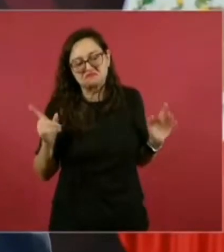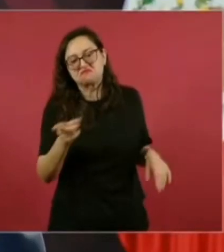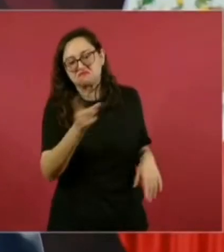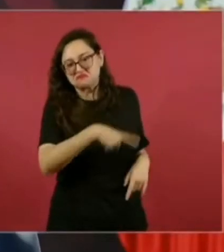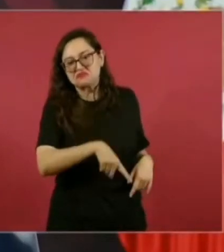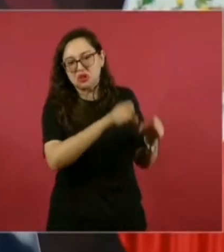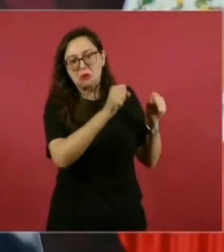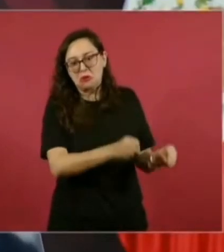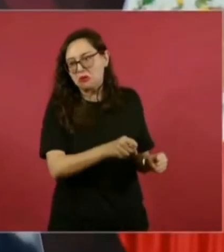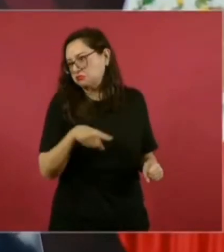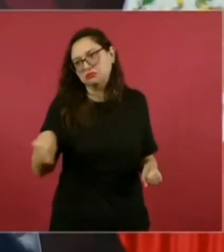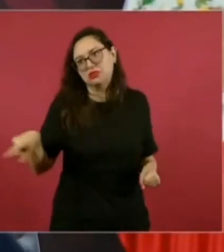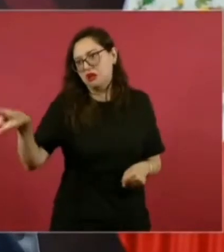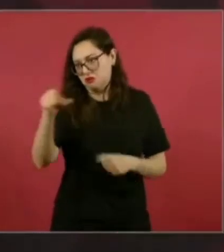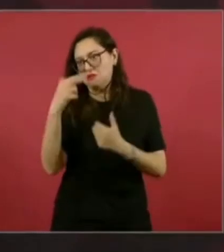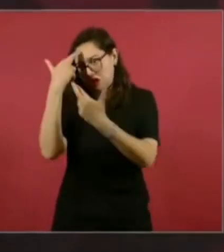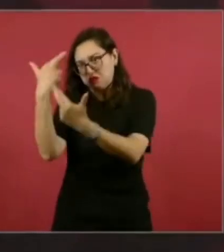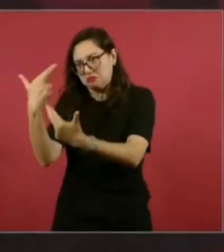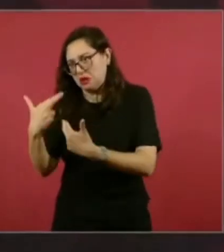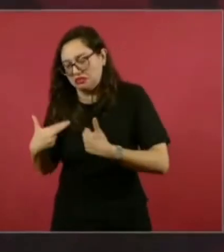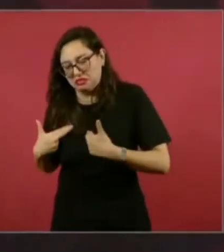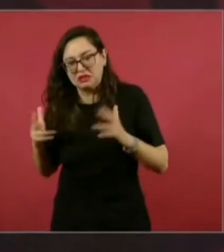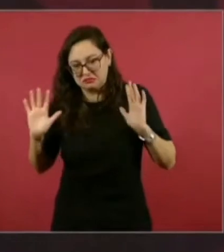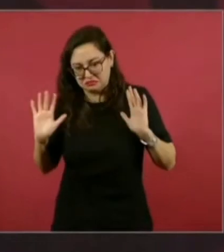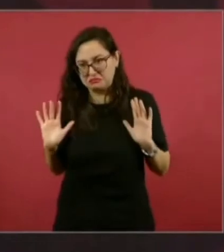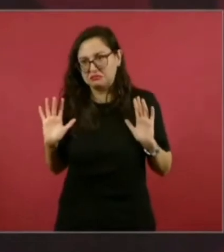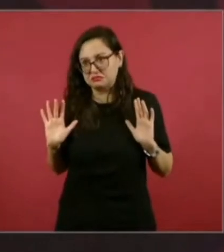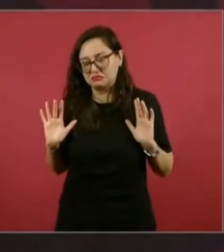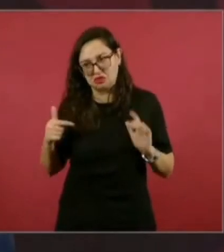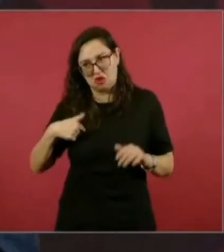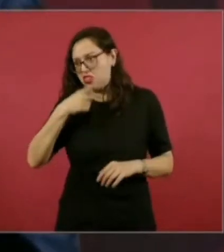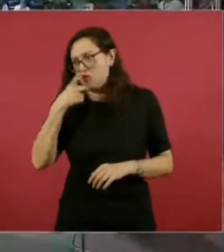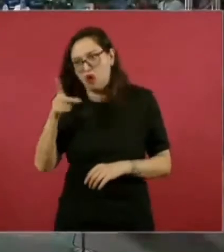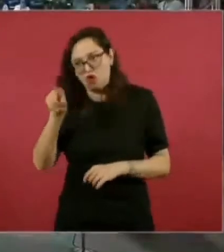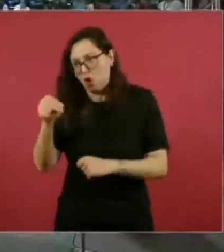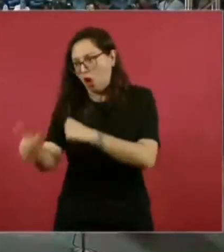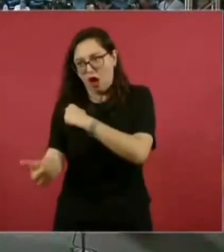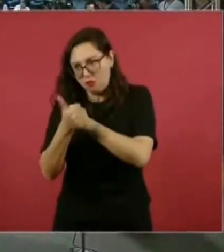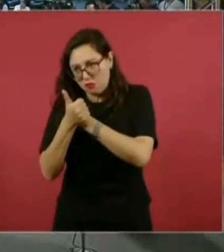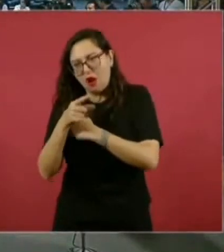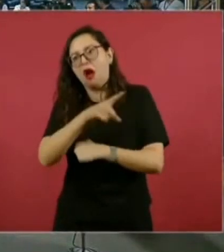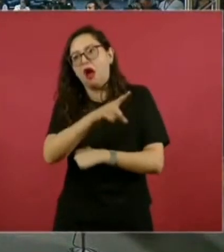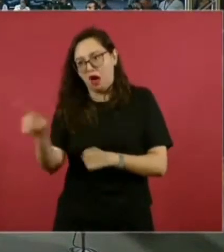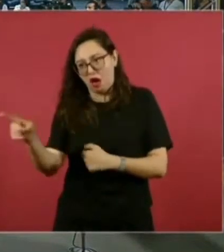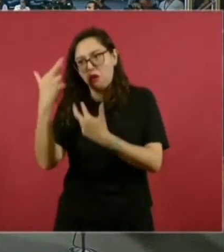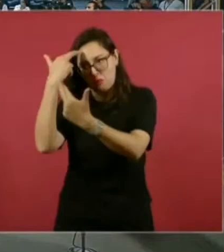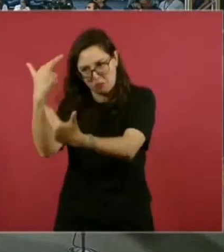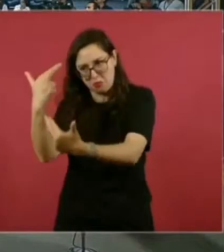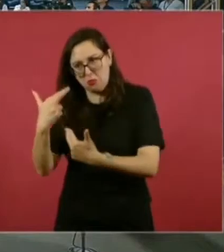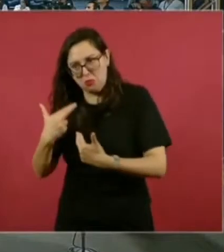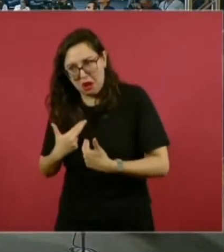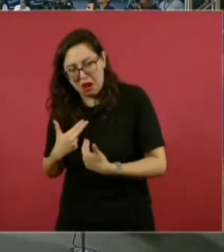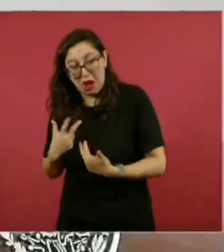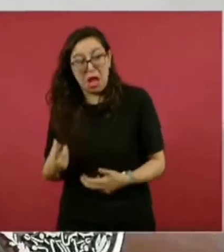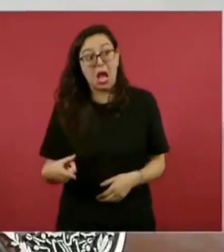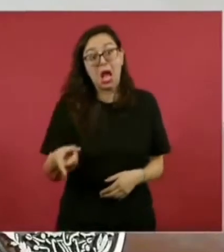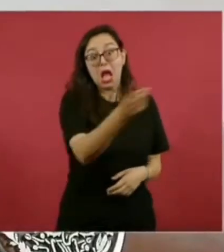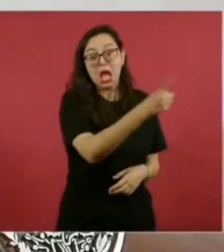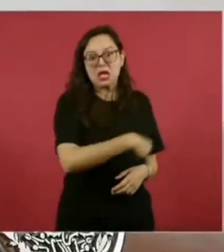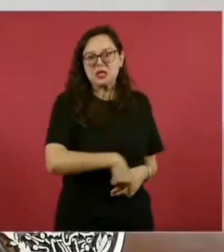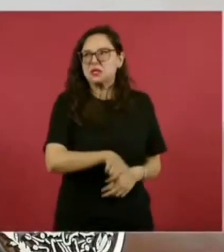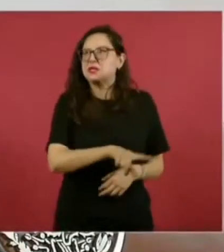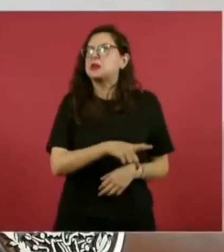en potencia, disfrazado de simpatizante.